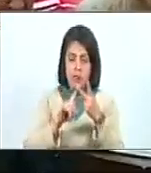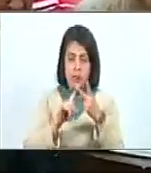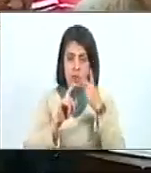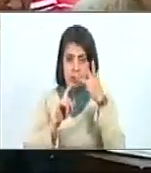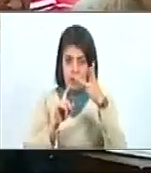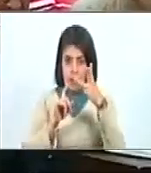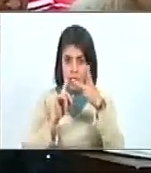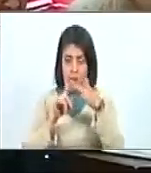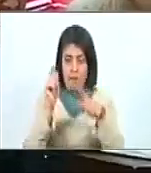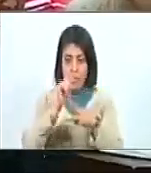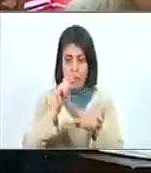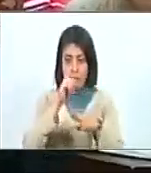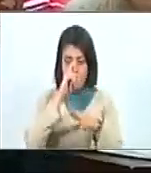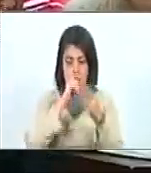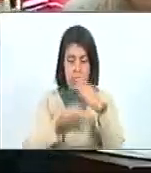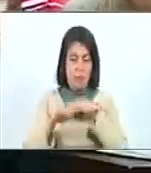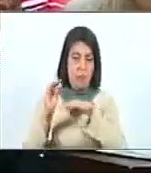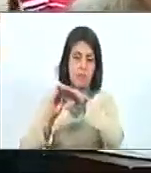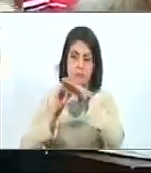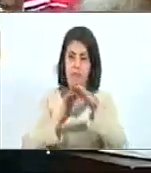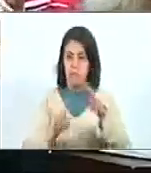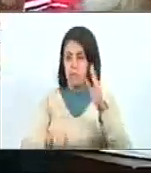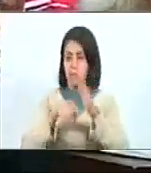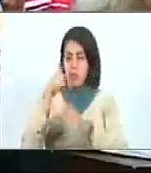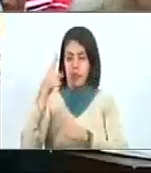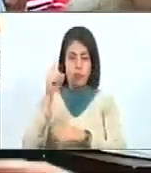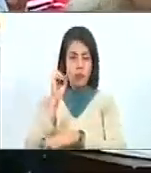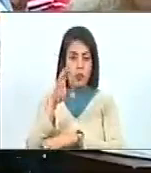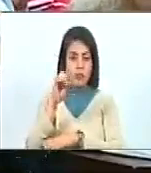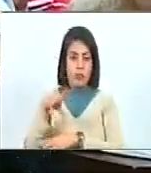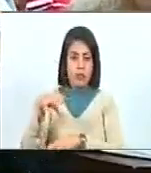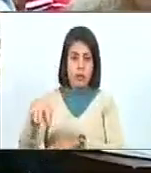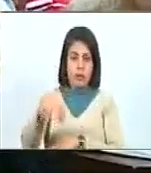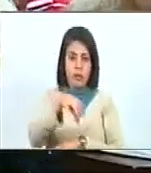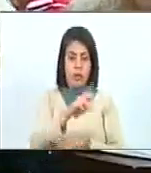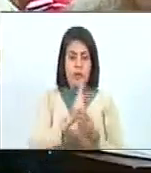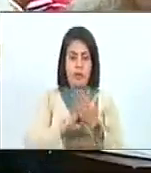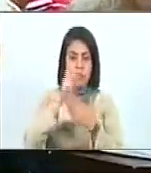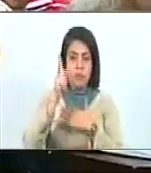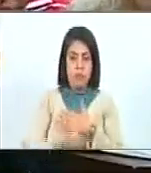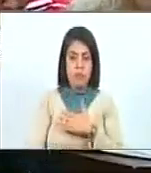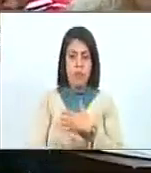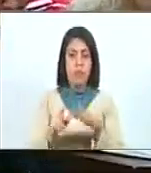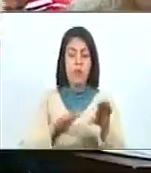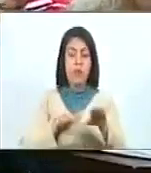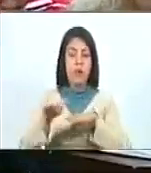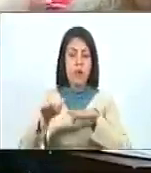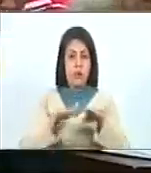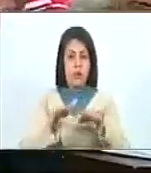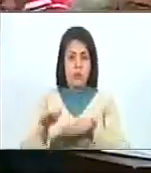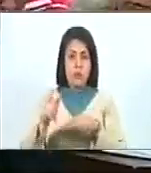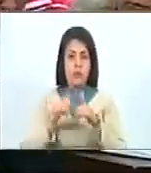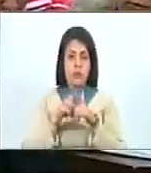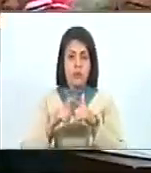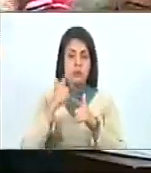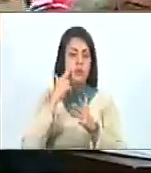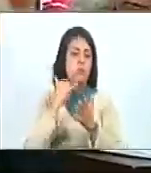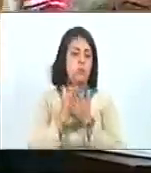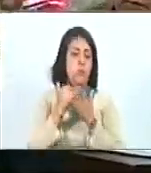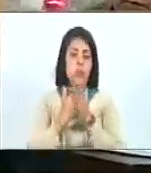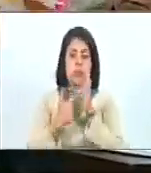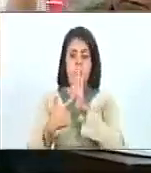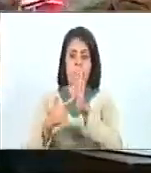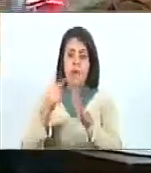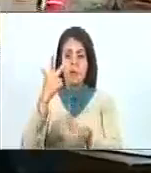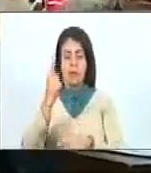año y no se ha convocado ni siquiera la primera vez al Consejo Estatal de Planificación del Estado Cogedes y de ello pueden dar fe los